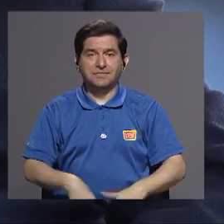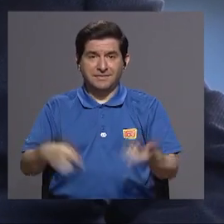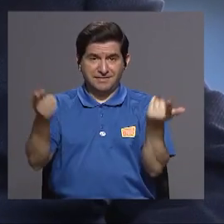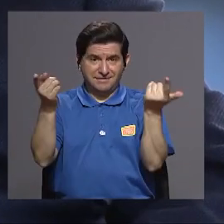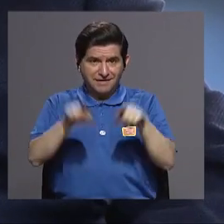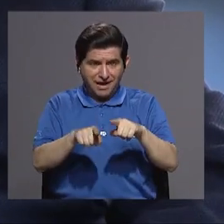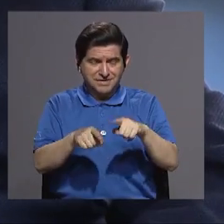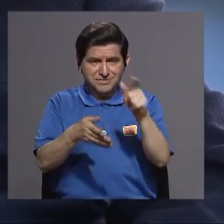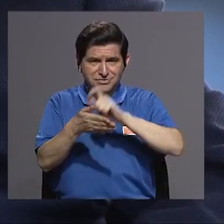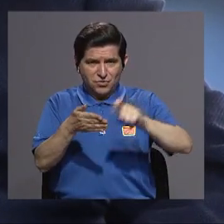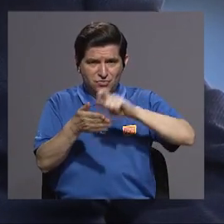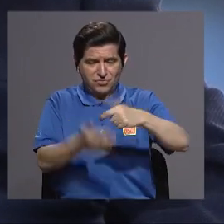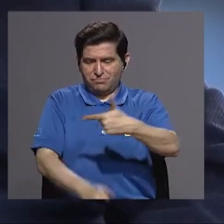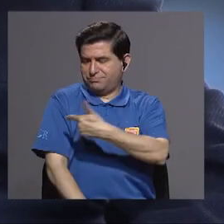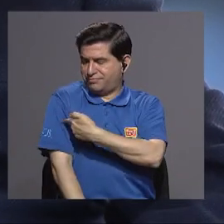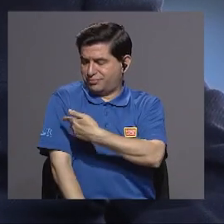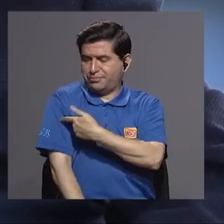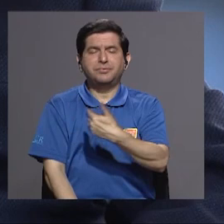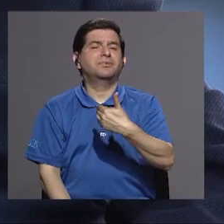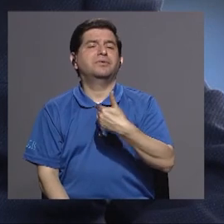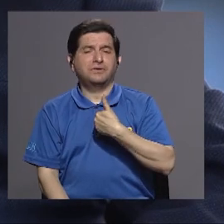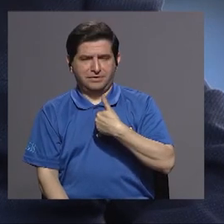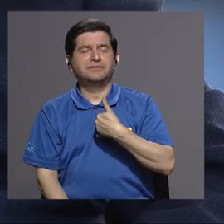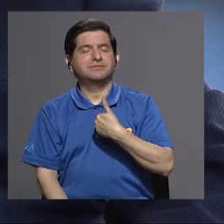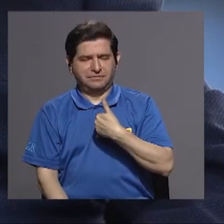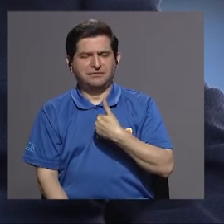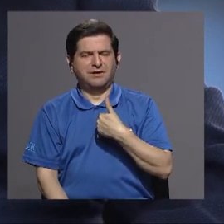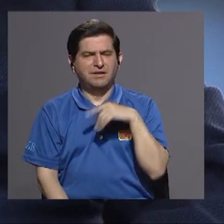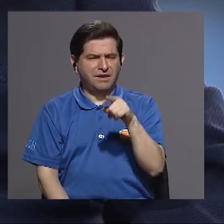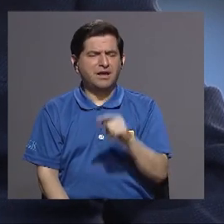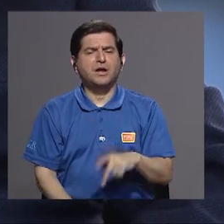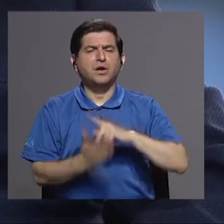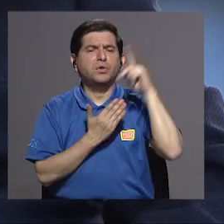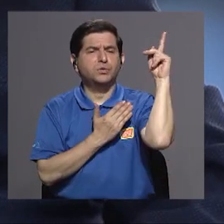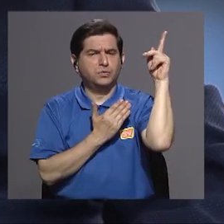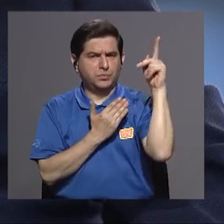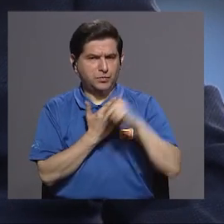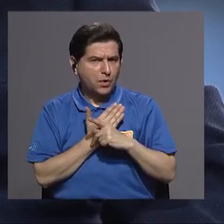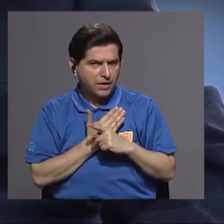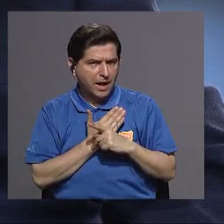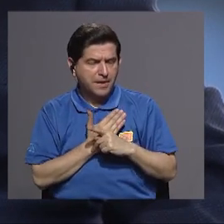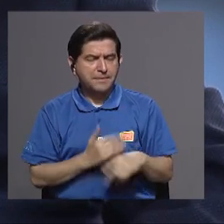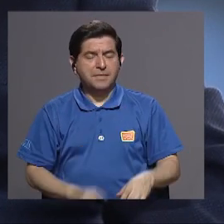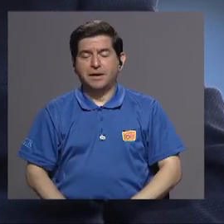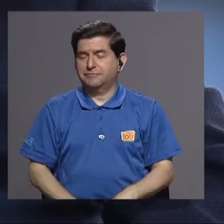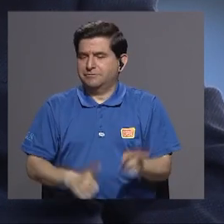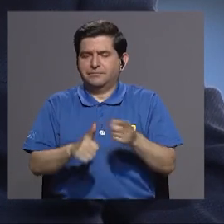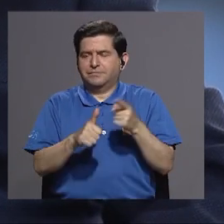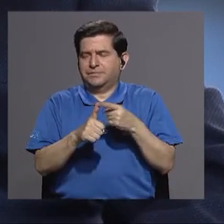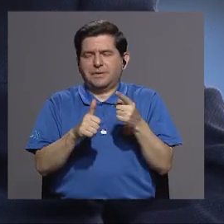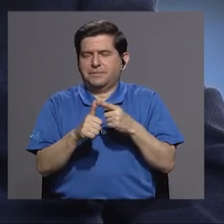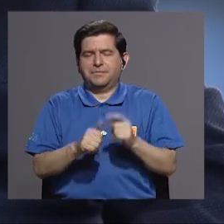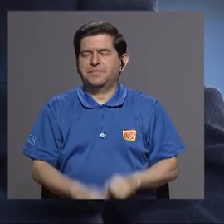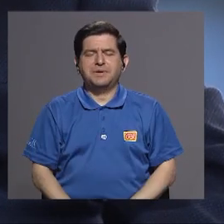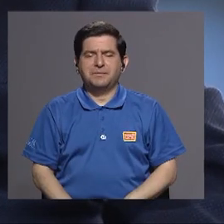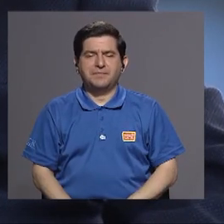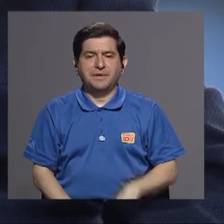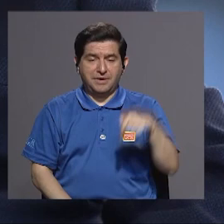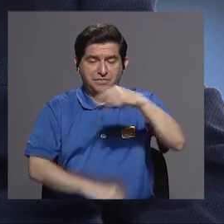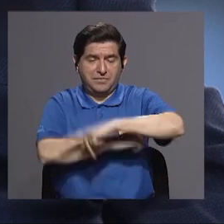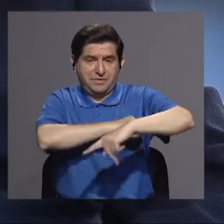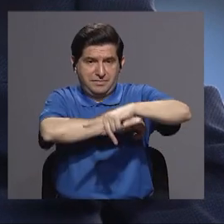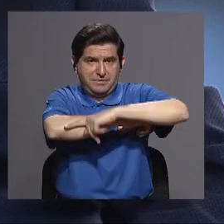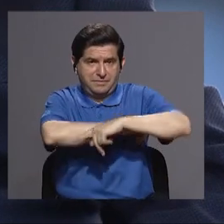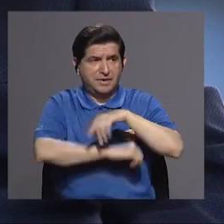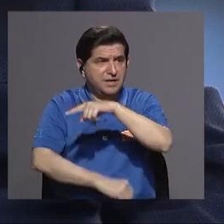caso de la escuela de enfermería que tienen un programa número uno en el país verdad